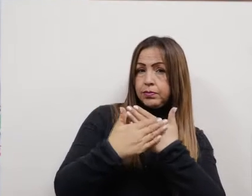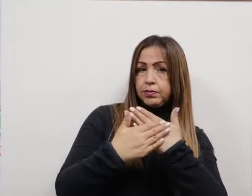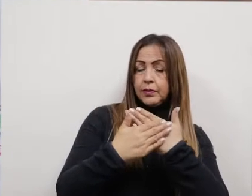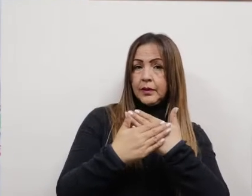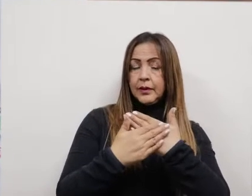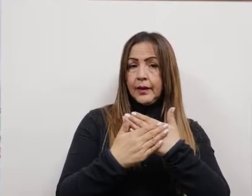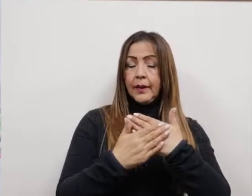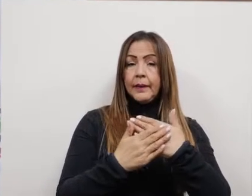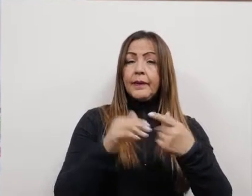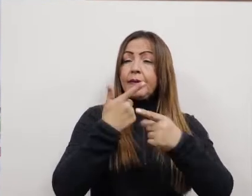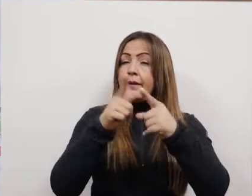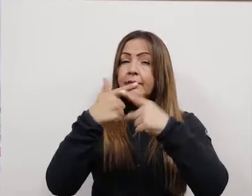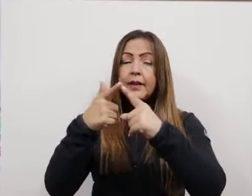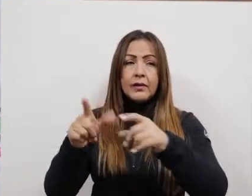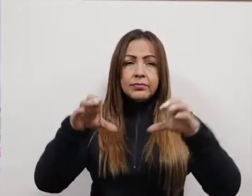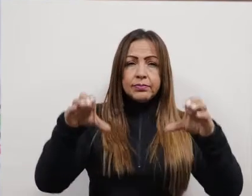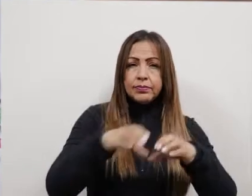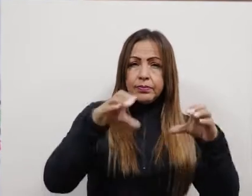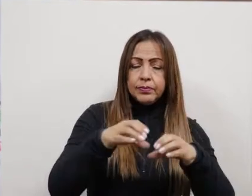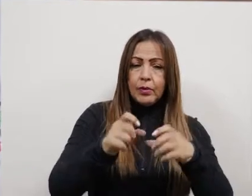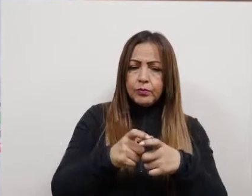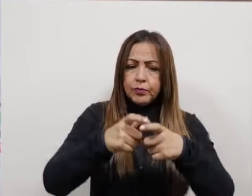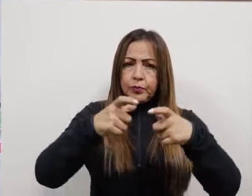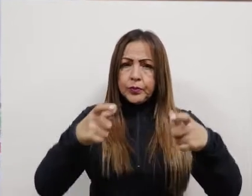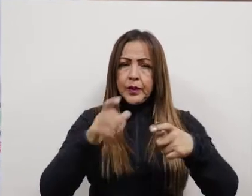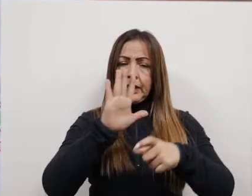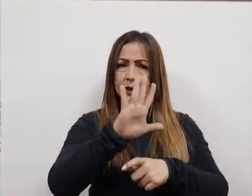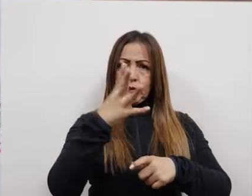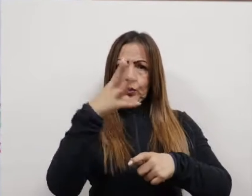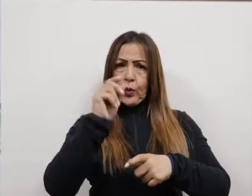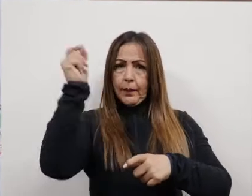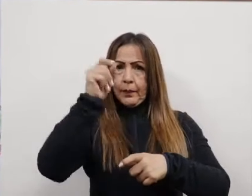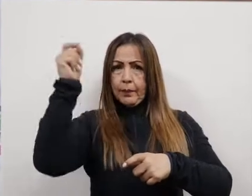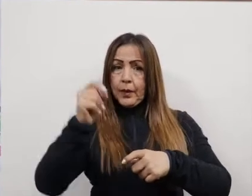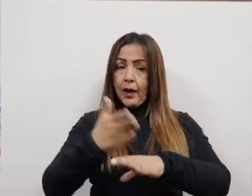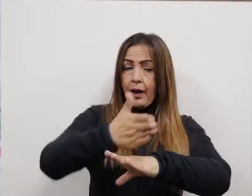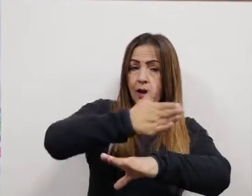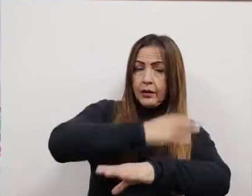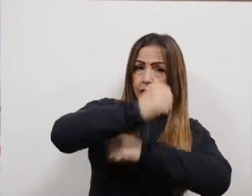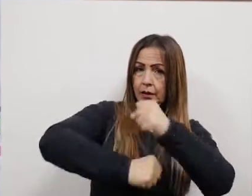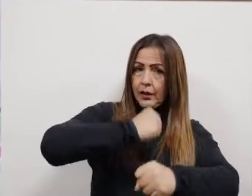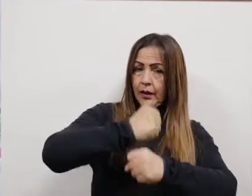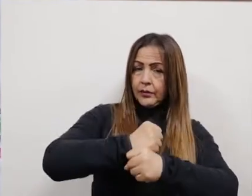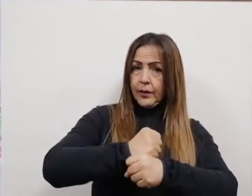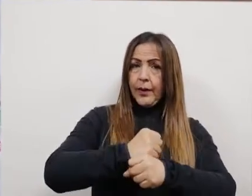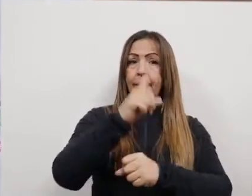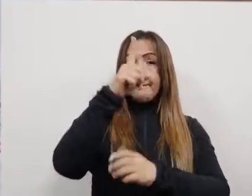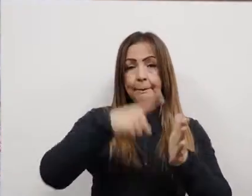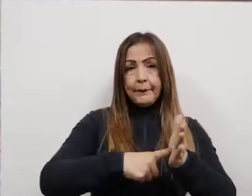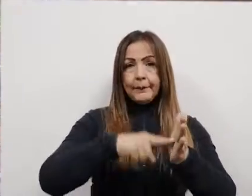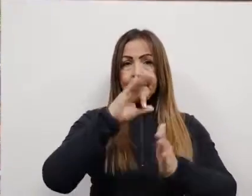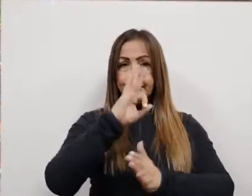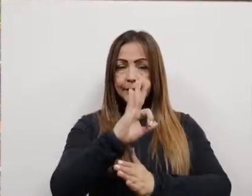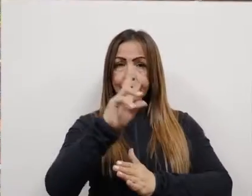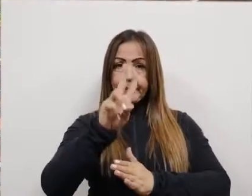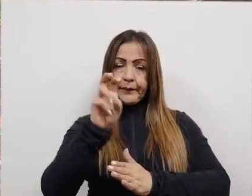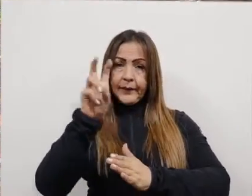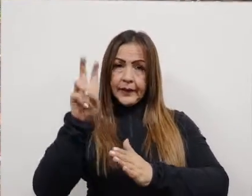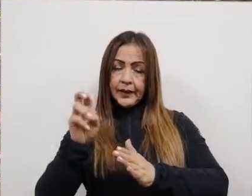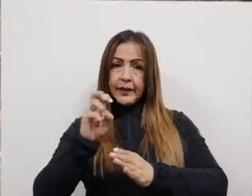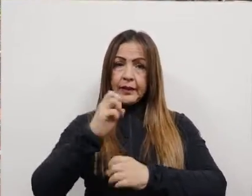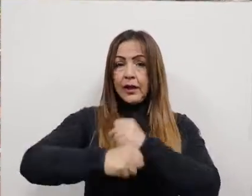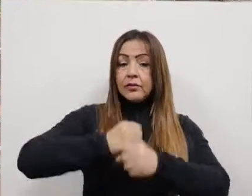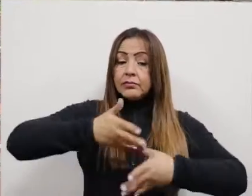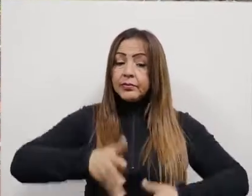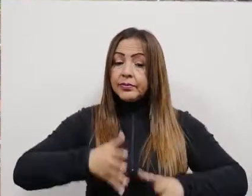reportado 12.727 eventos, con un incremento del 550% frente al año anterior y 1.137